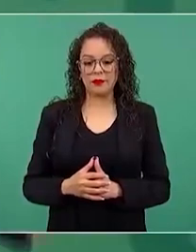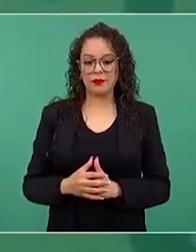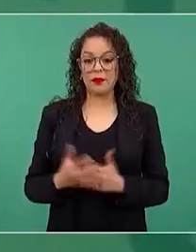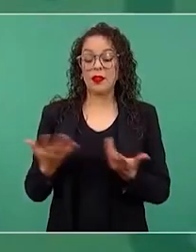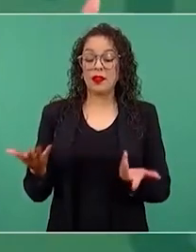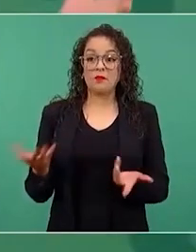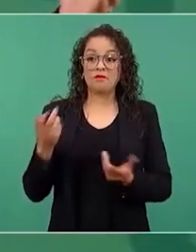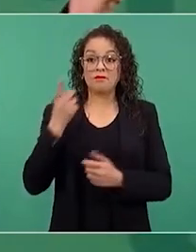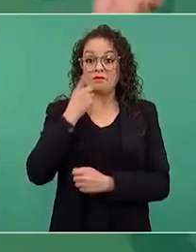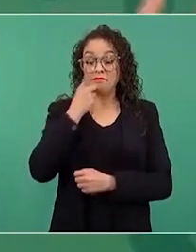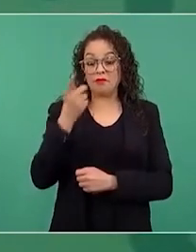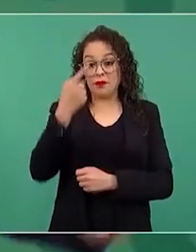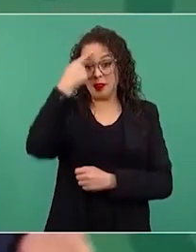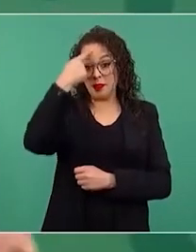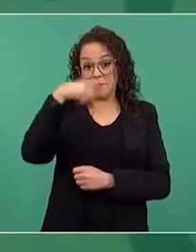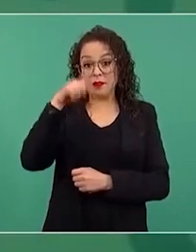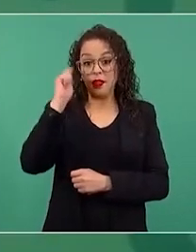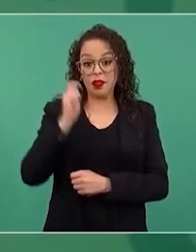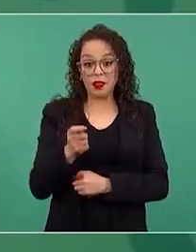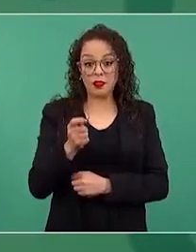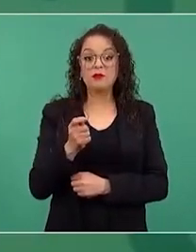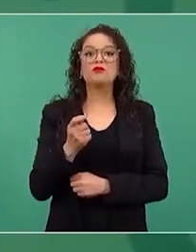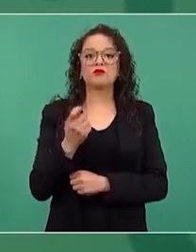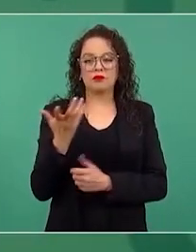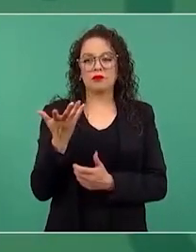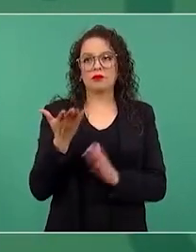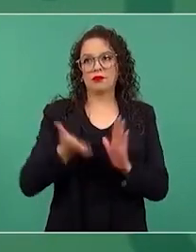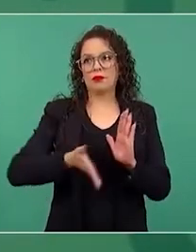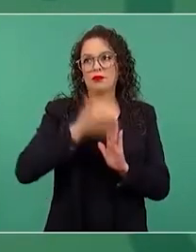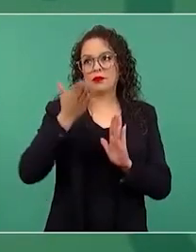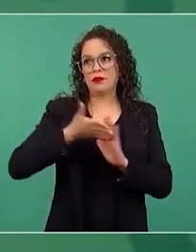supuestamente para llevar a cabo un desarrollo turístico,